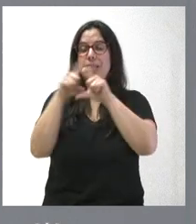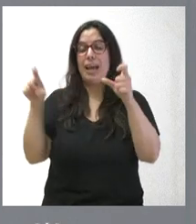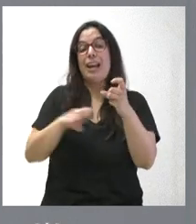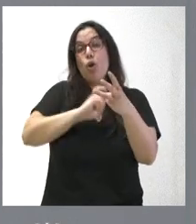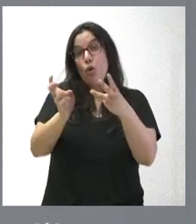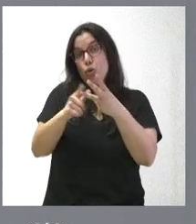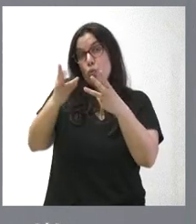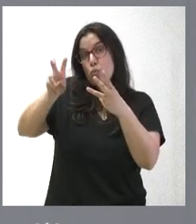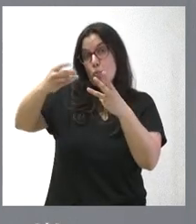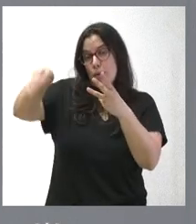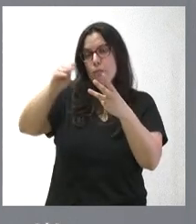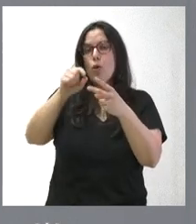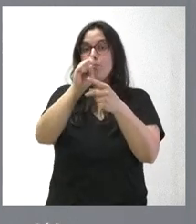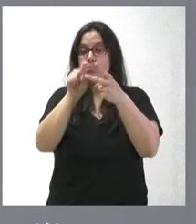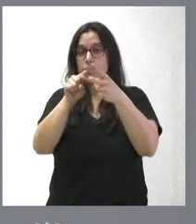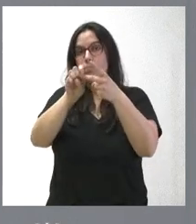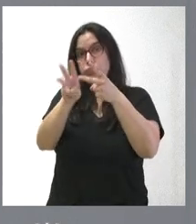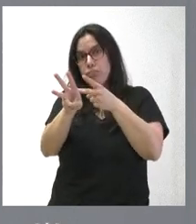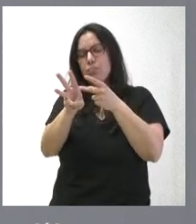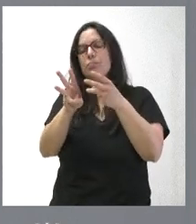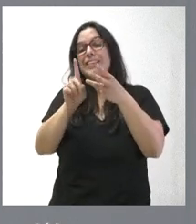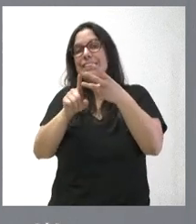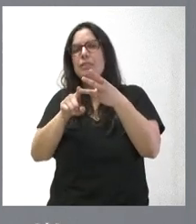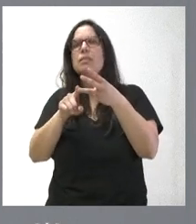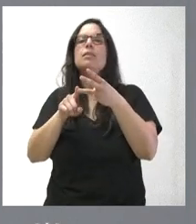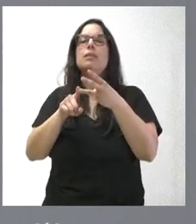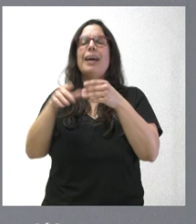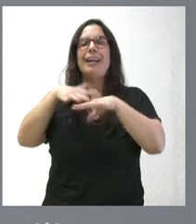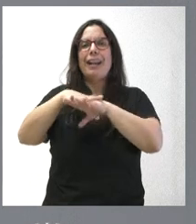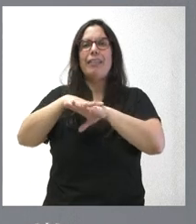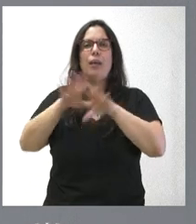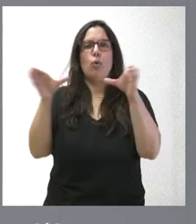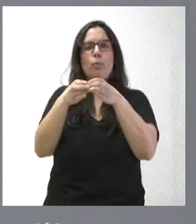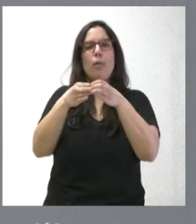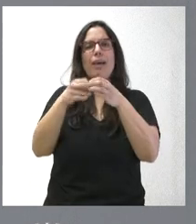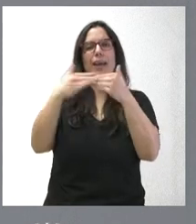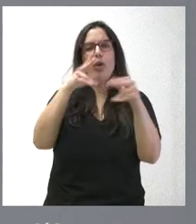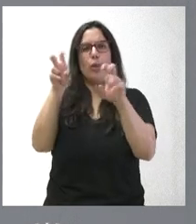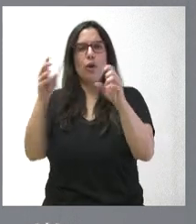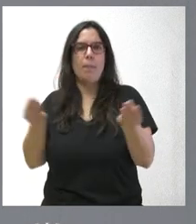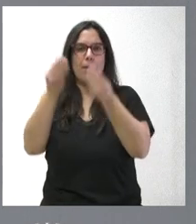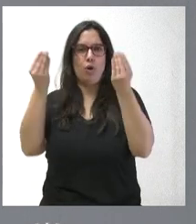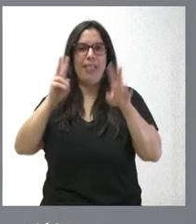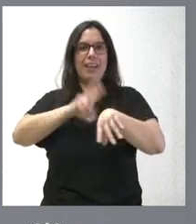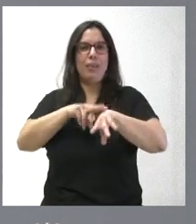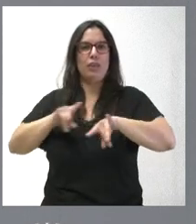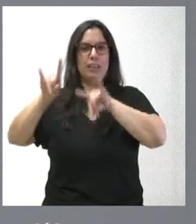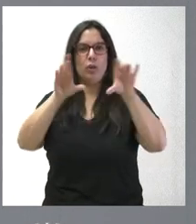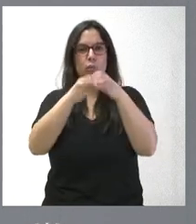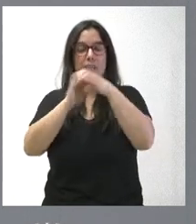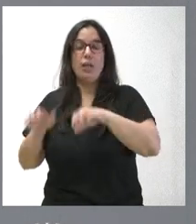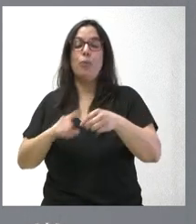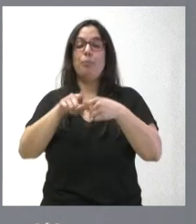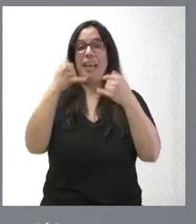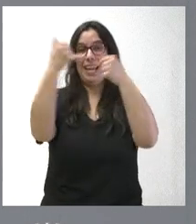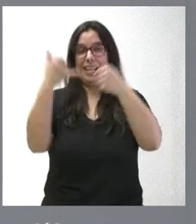carta en el ámbito de la red de los grupos de innovación y mejora de las delegaciones territoriales de la Junta de Castilla y León. Y, por último, el